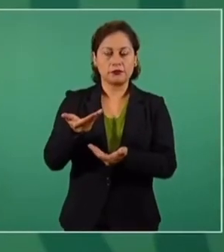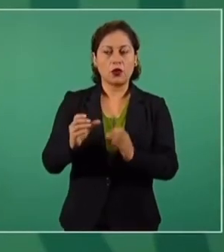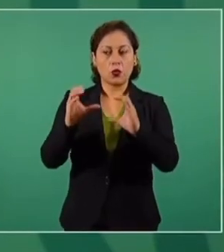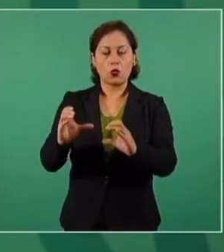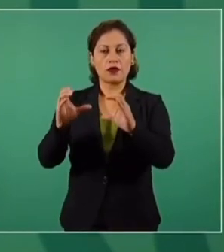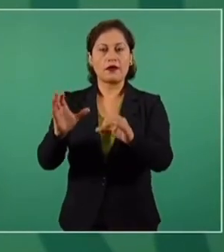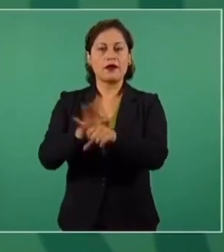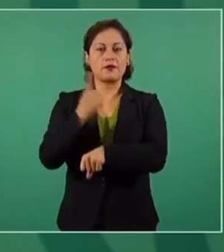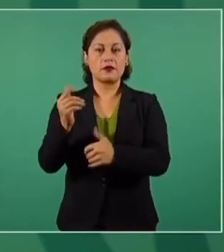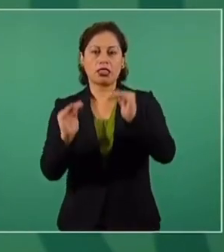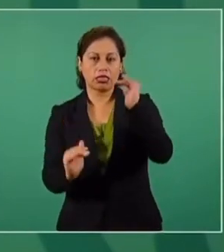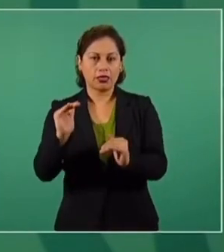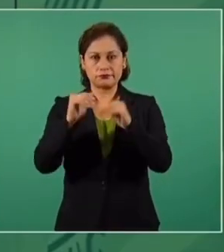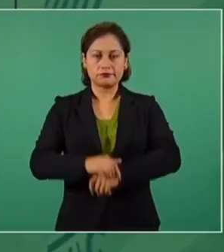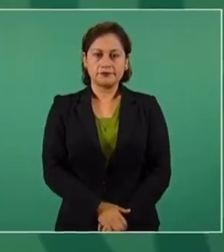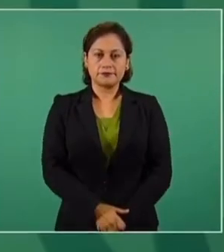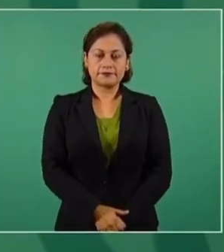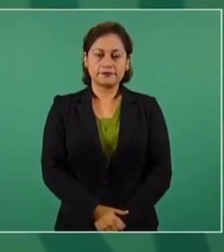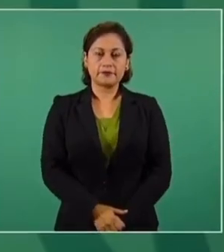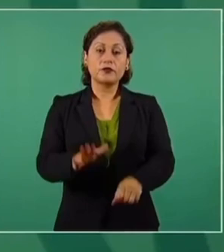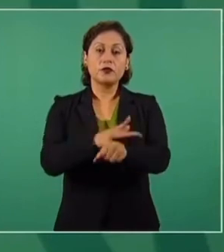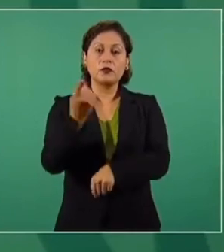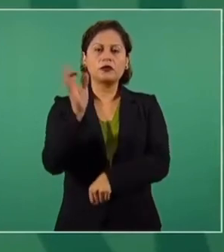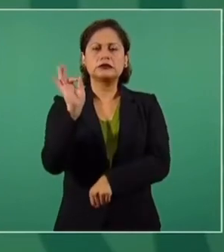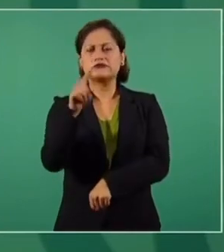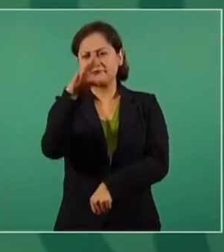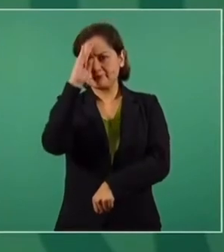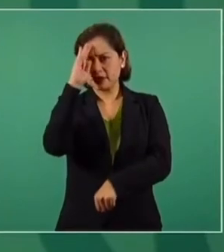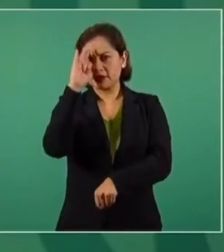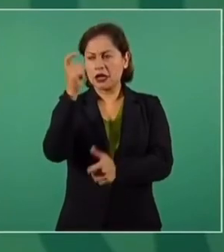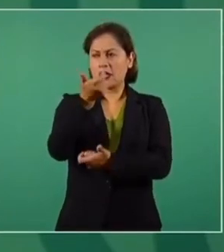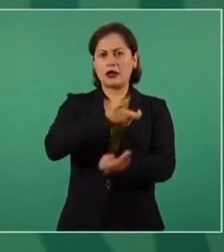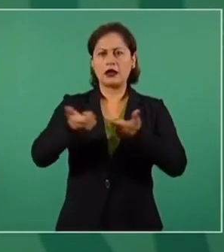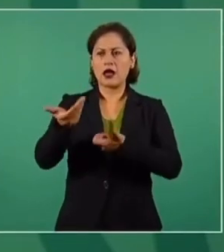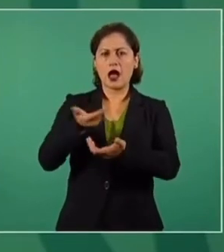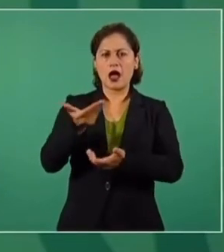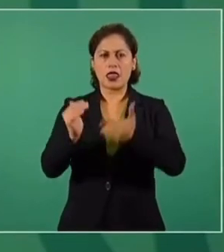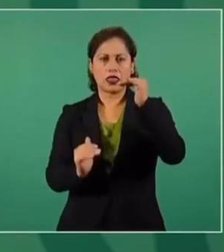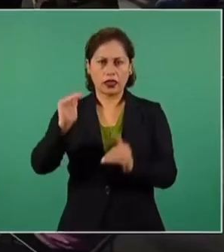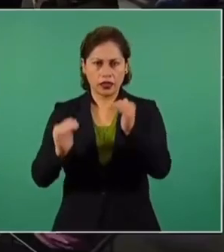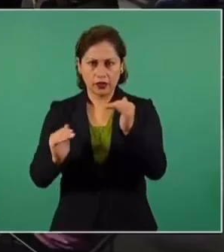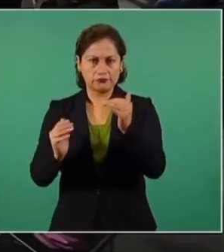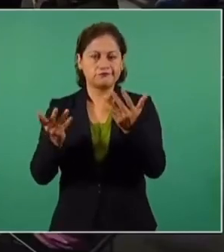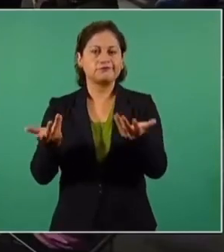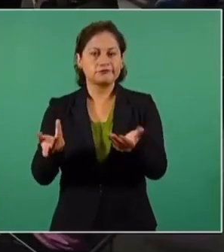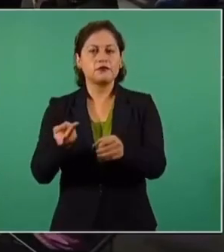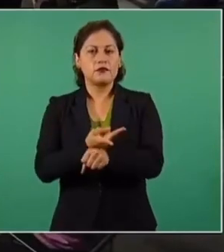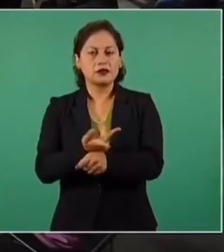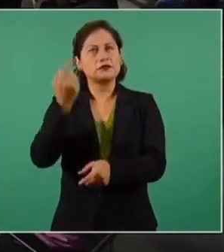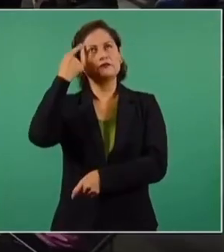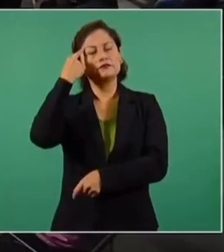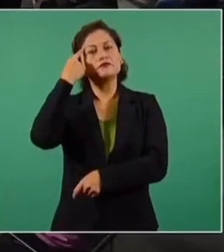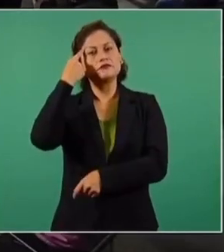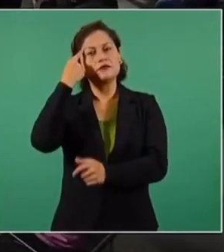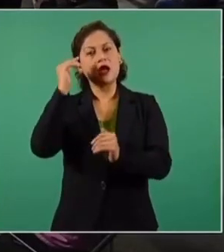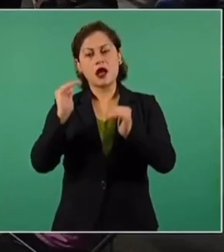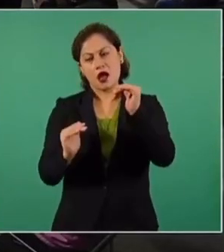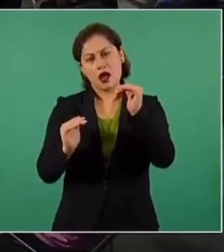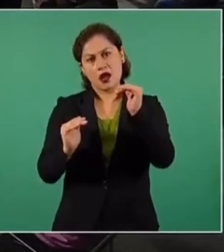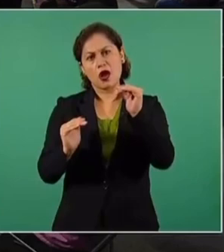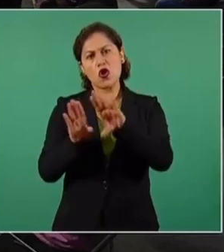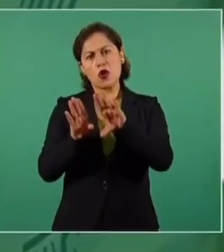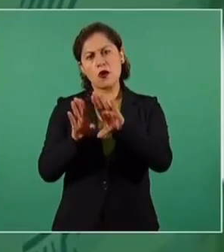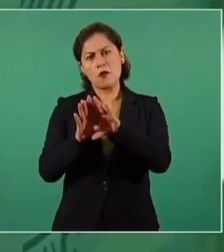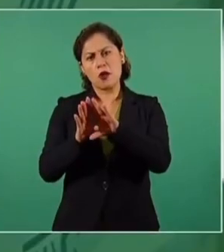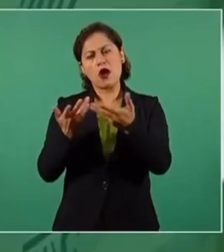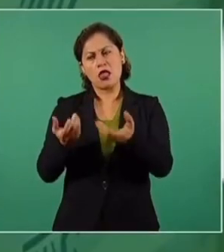así, en lo económico, en lo comercial, que si no hay equilibrios económicos y comerciales se va a buscar compensar esas debilidades con el uso